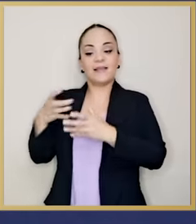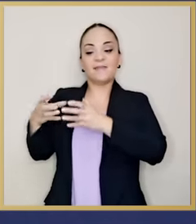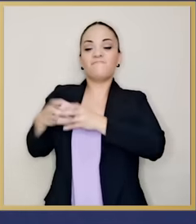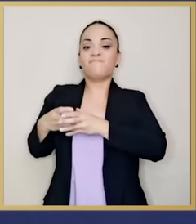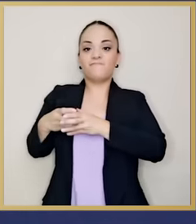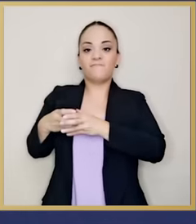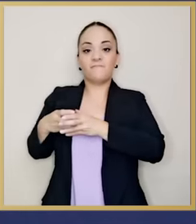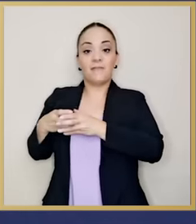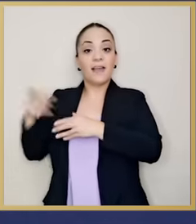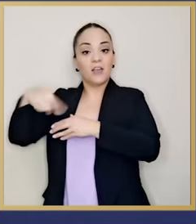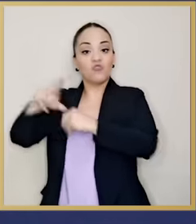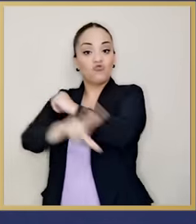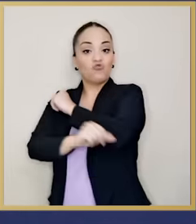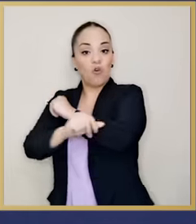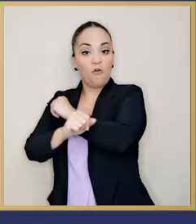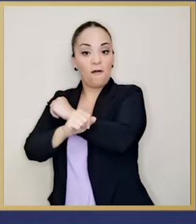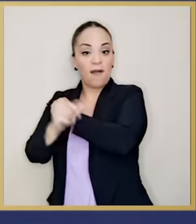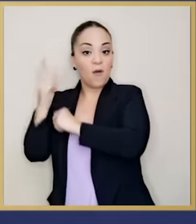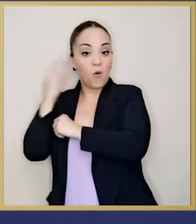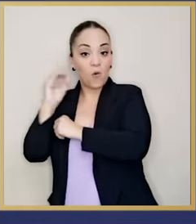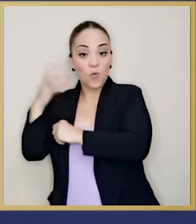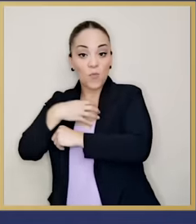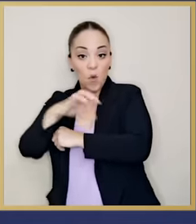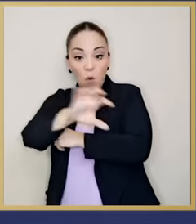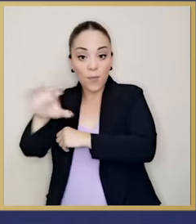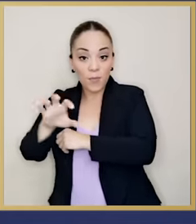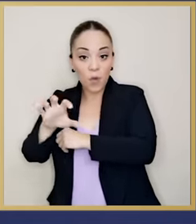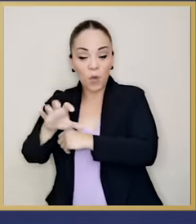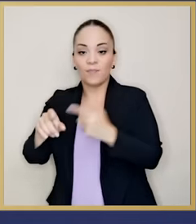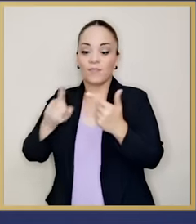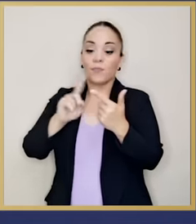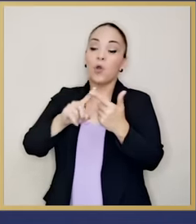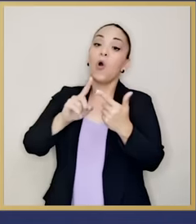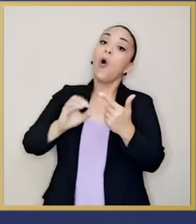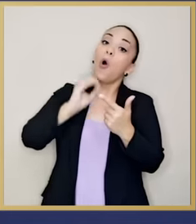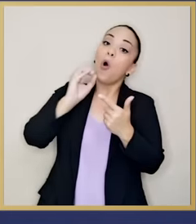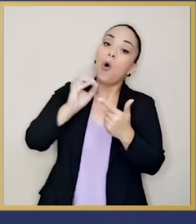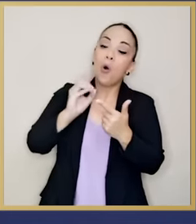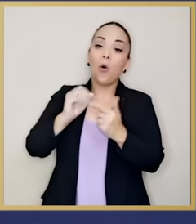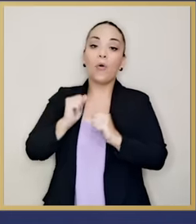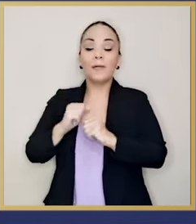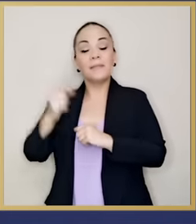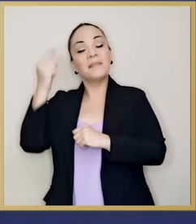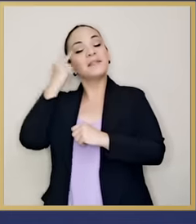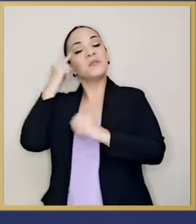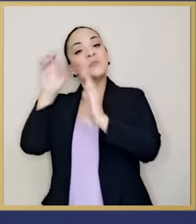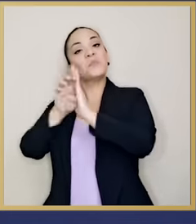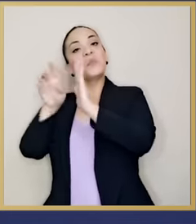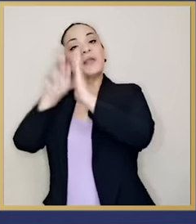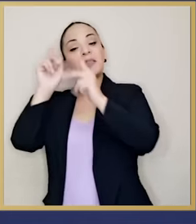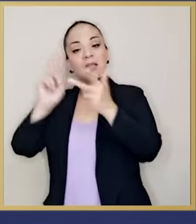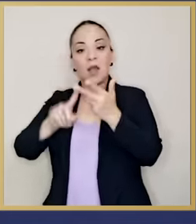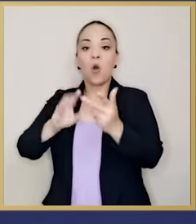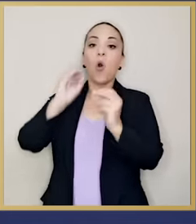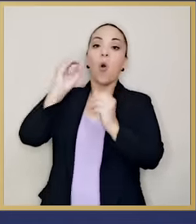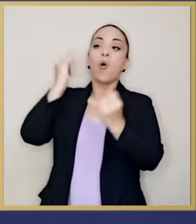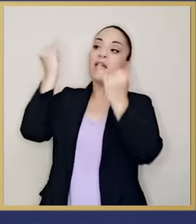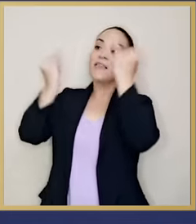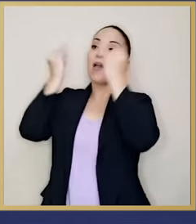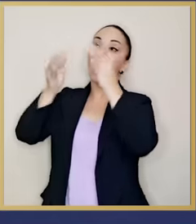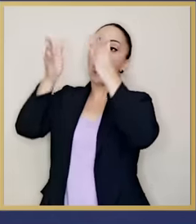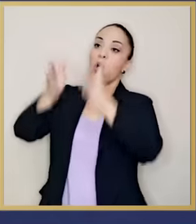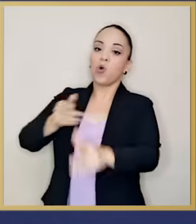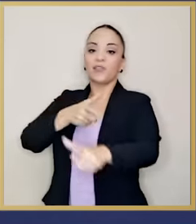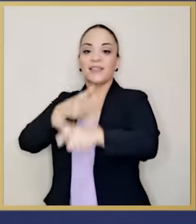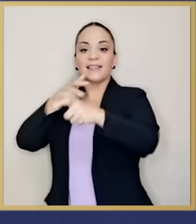roban nuestro oro, ni por la corrupción institucionalizada, ni por los ideólogos extremos